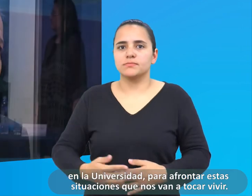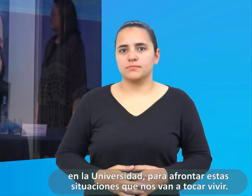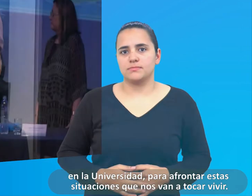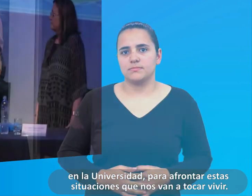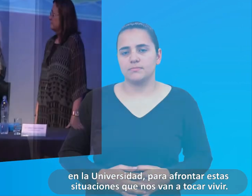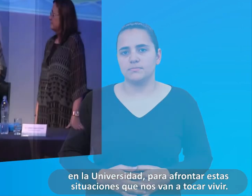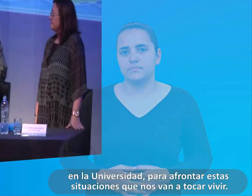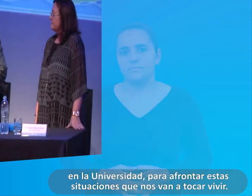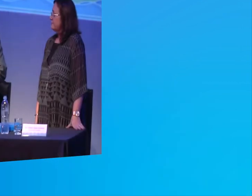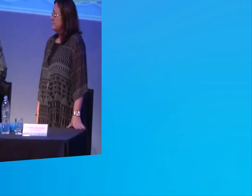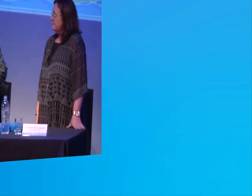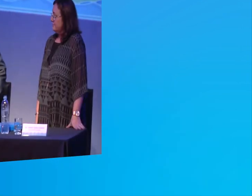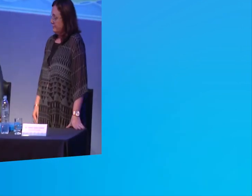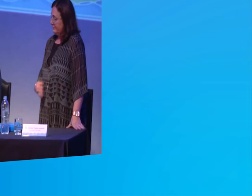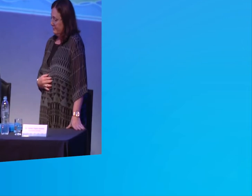situaciones que nos van a tocar vivir.